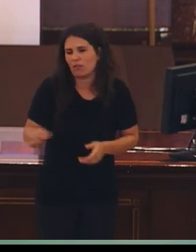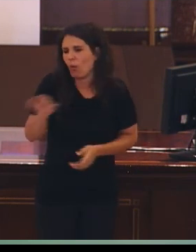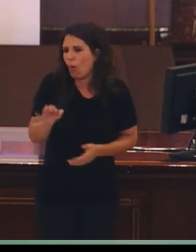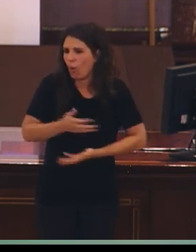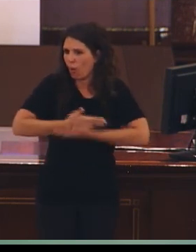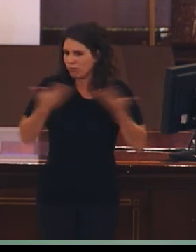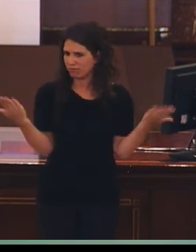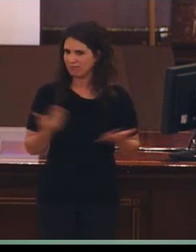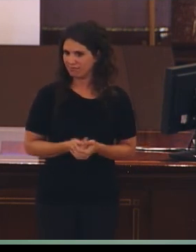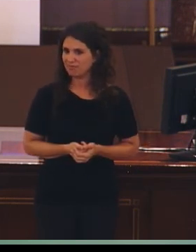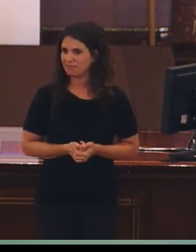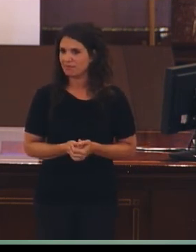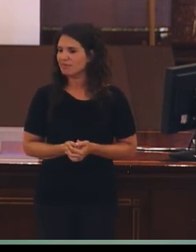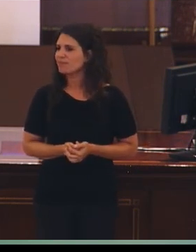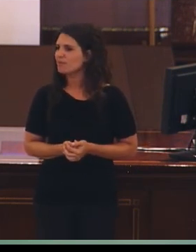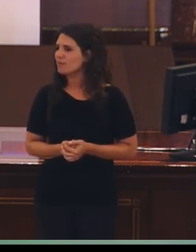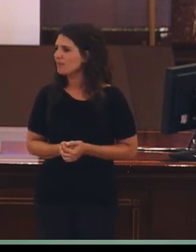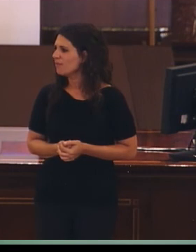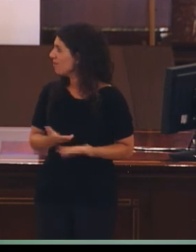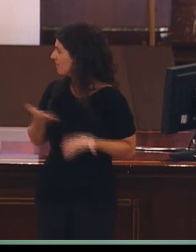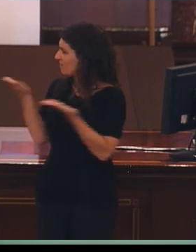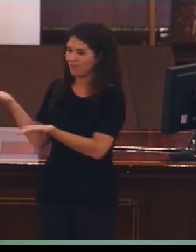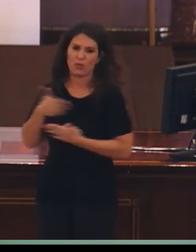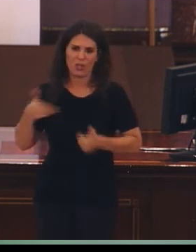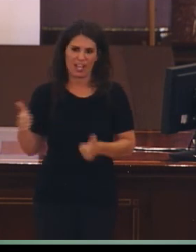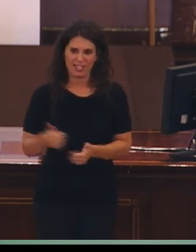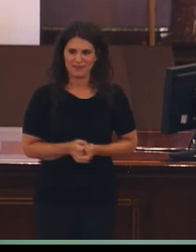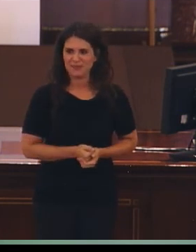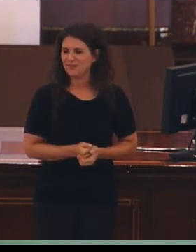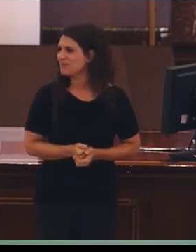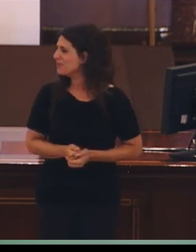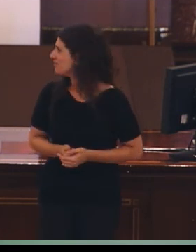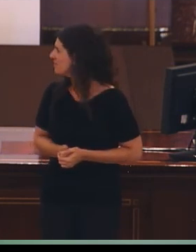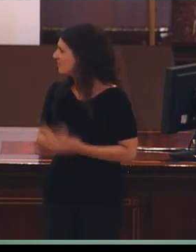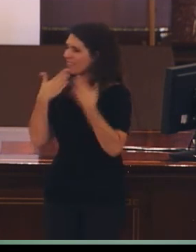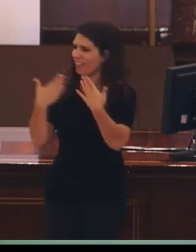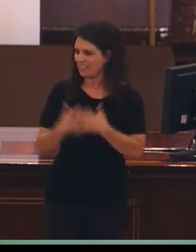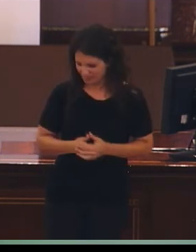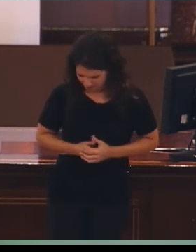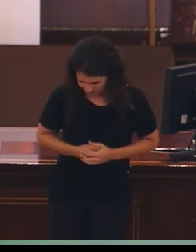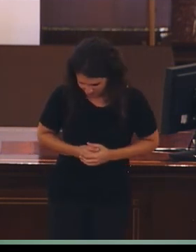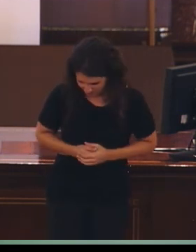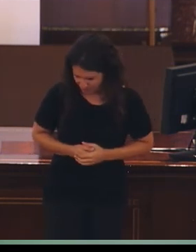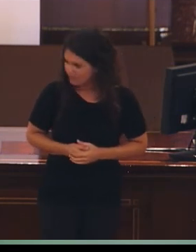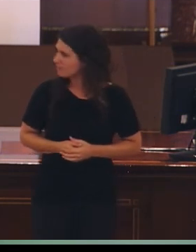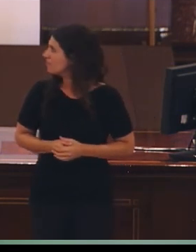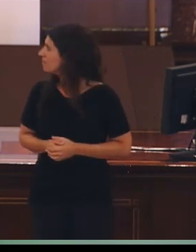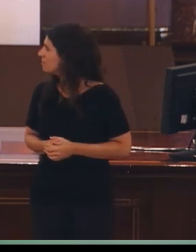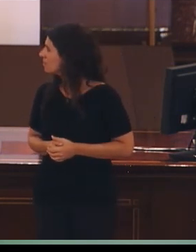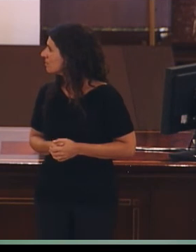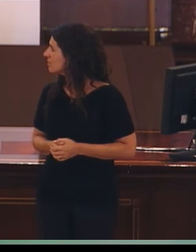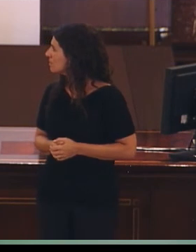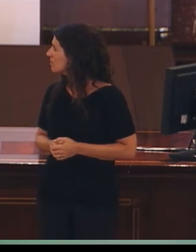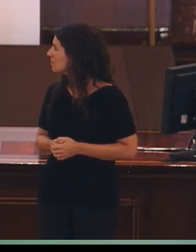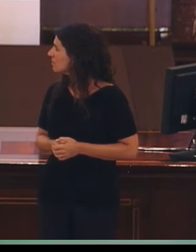intervenciones. Y, Isabel, todo tuyo. Muchas gracias. «Si me